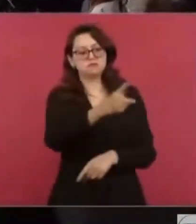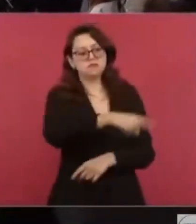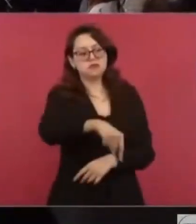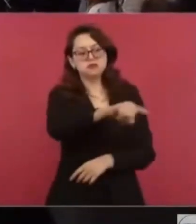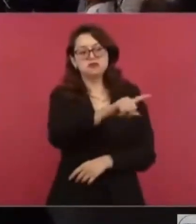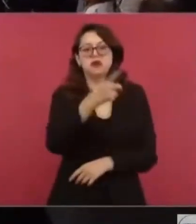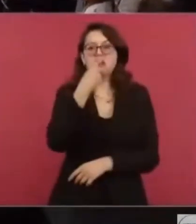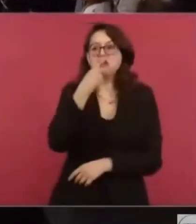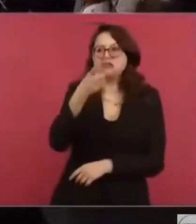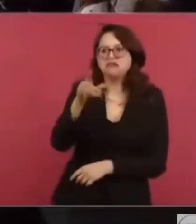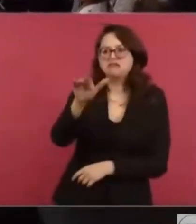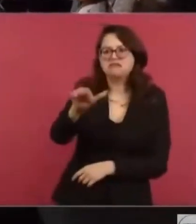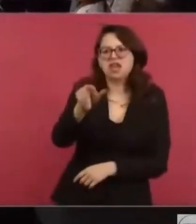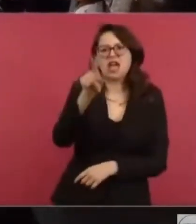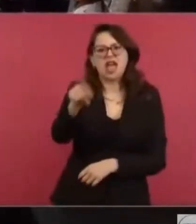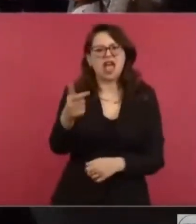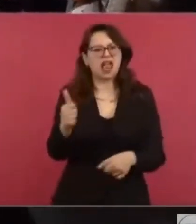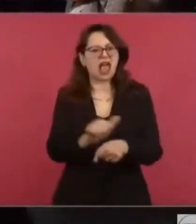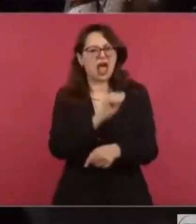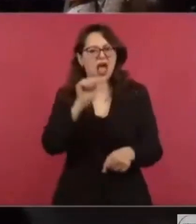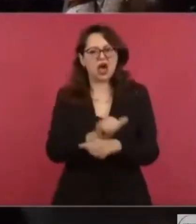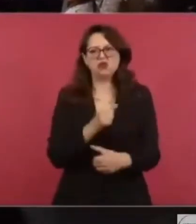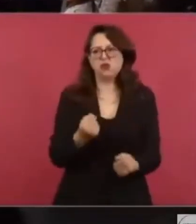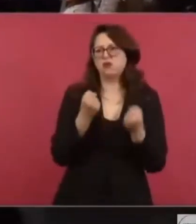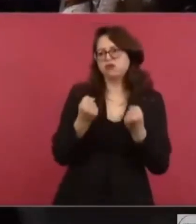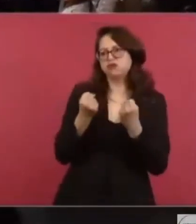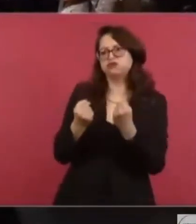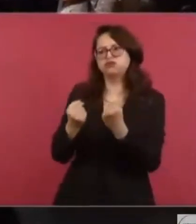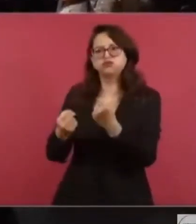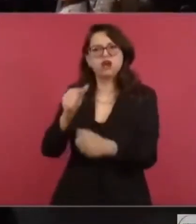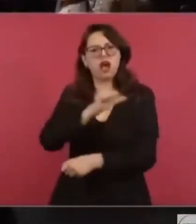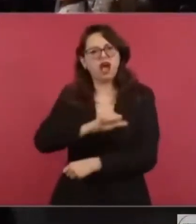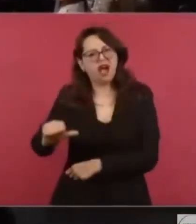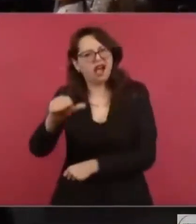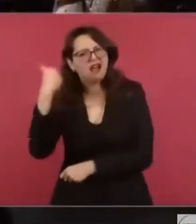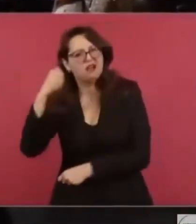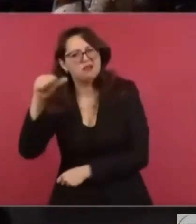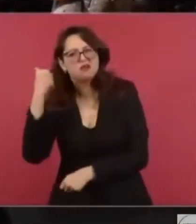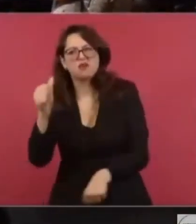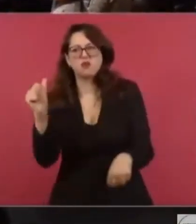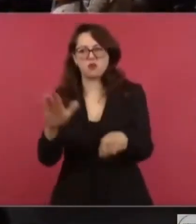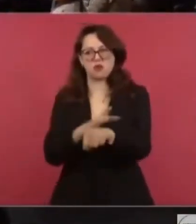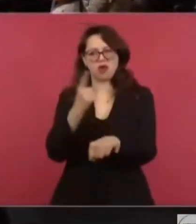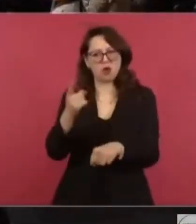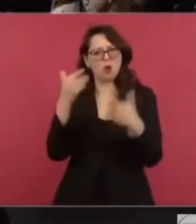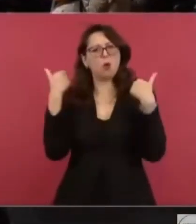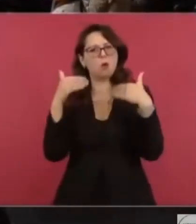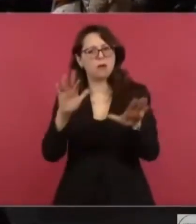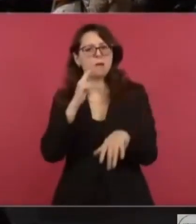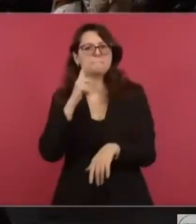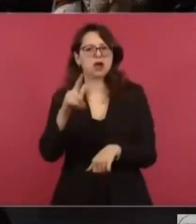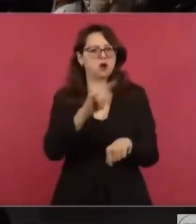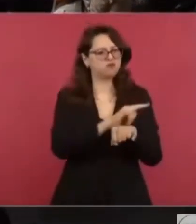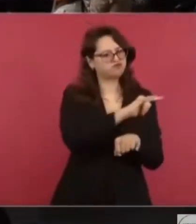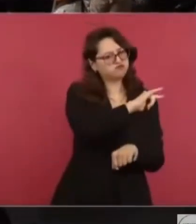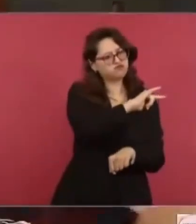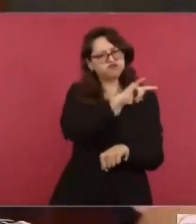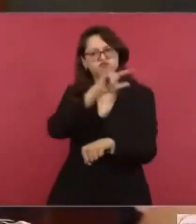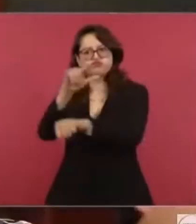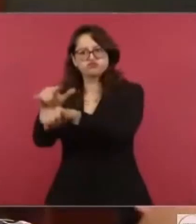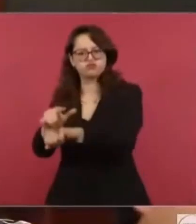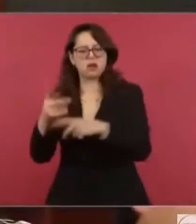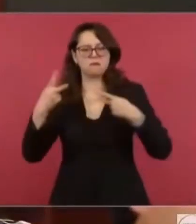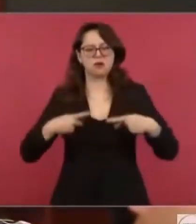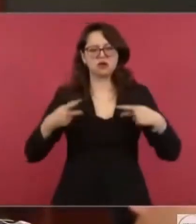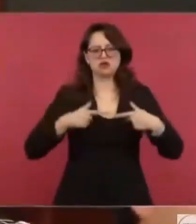aeronaves, tanto de la Marina como del Ejército, lo que mencionan, y que hay pilotos experimentados en